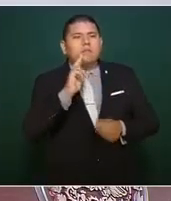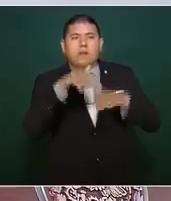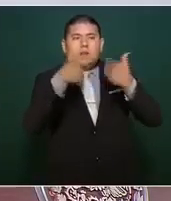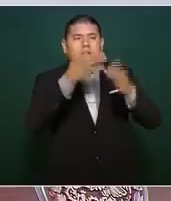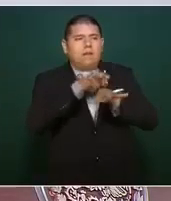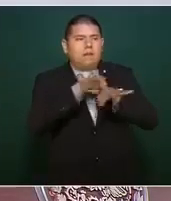Gracias. Gracias.